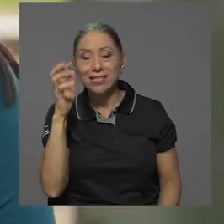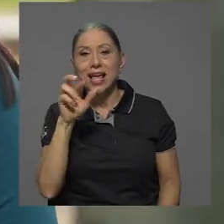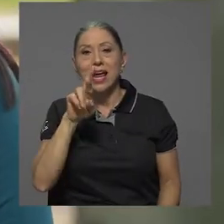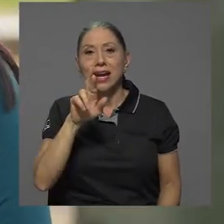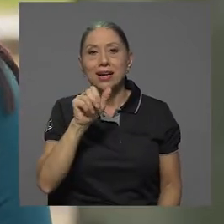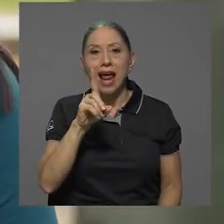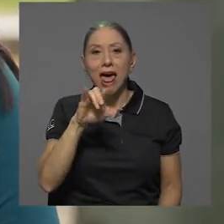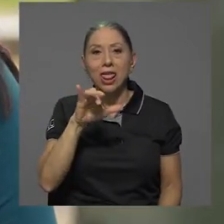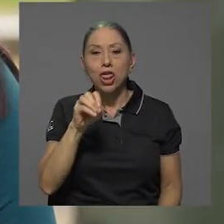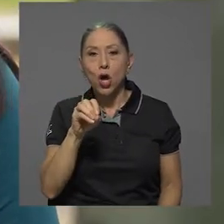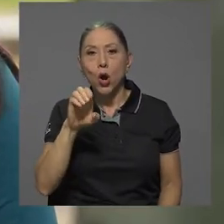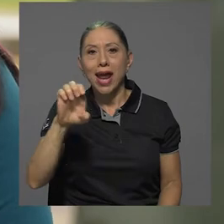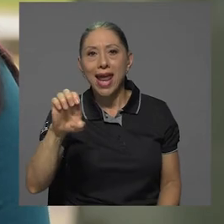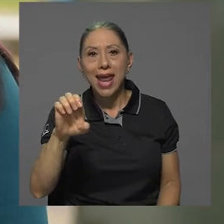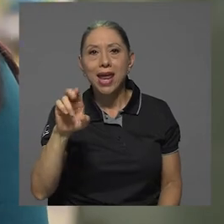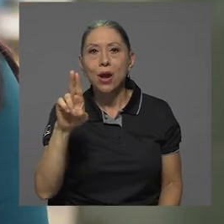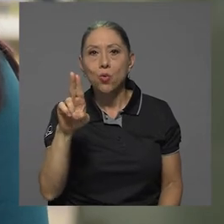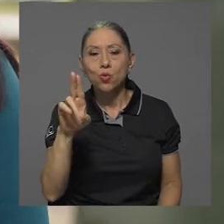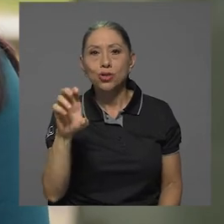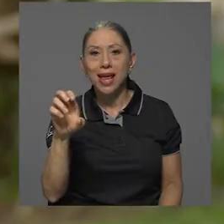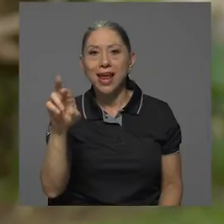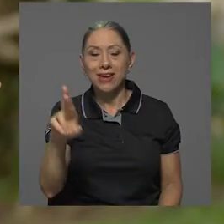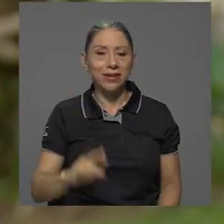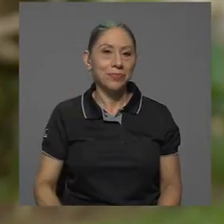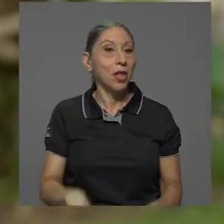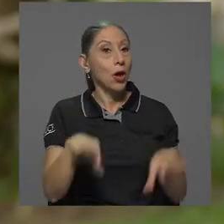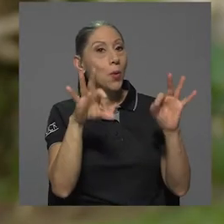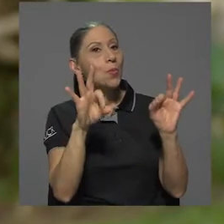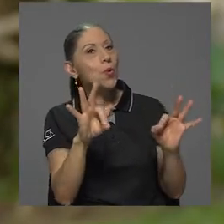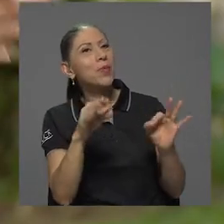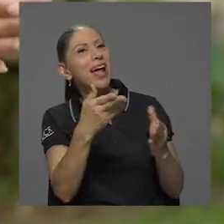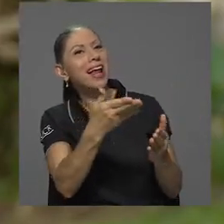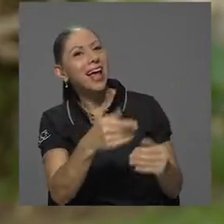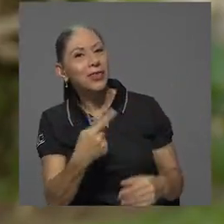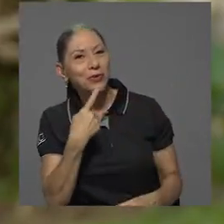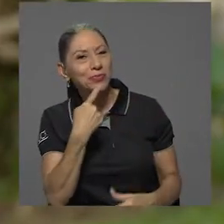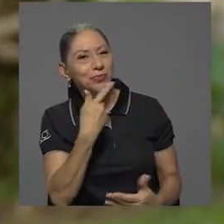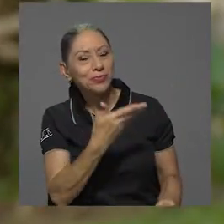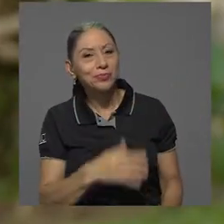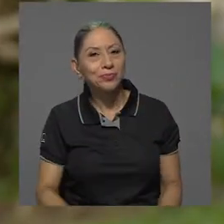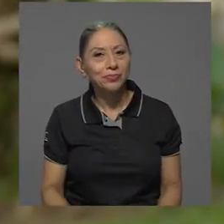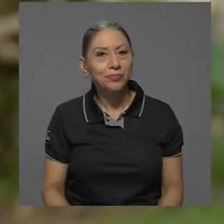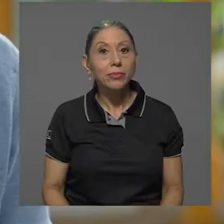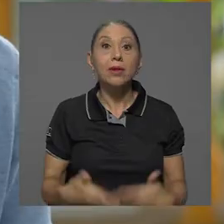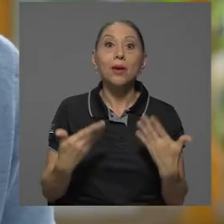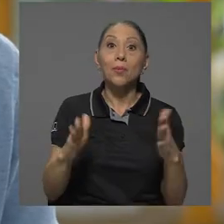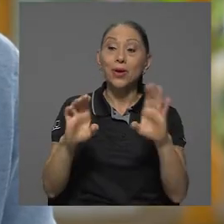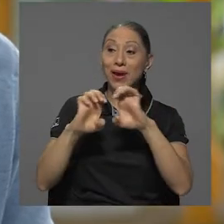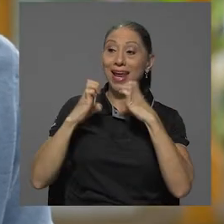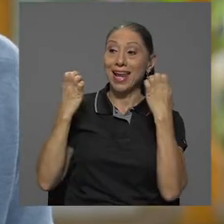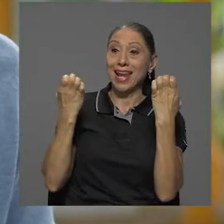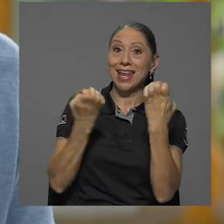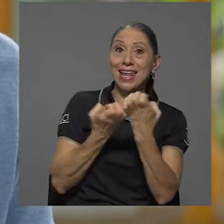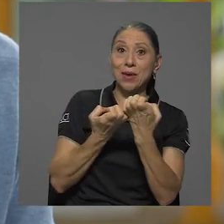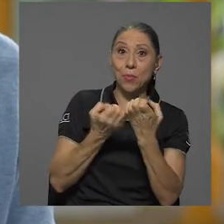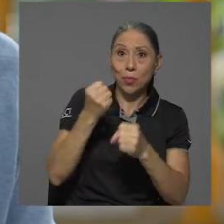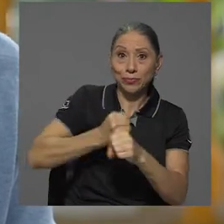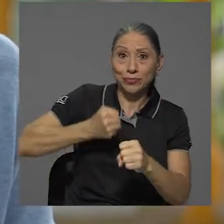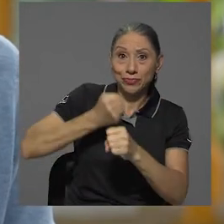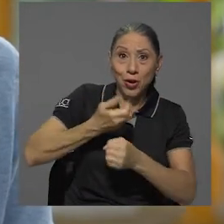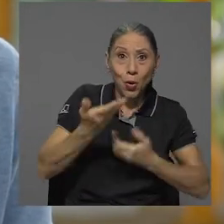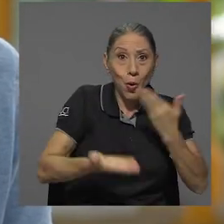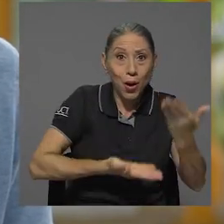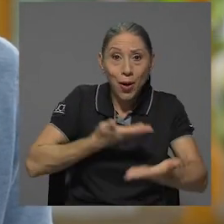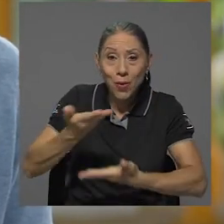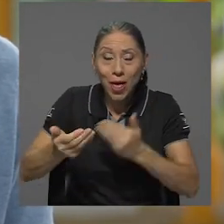como Radio E. UCR. Muy bien, Alejandro, ¿qué nos decís vos al respecto? Bueno, al equipo colaborador